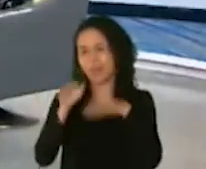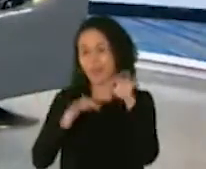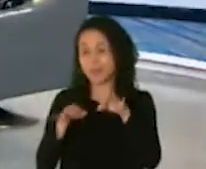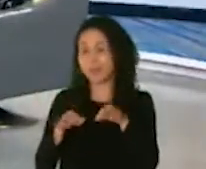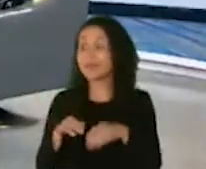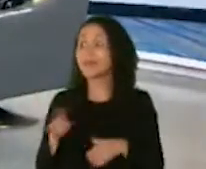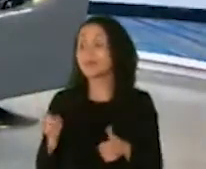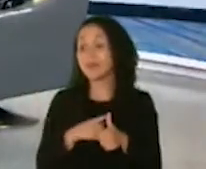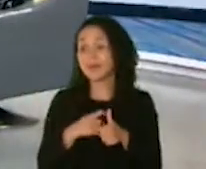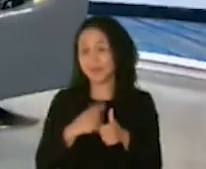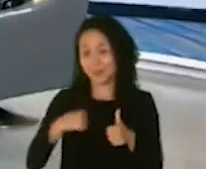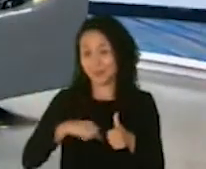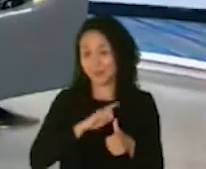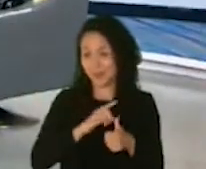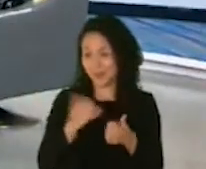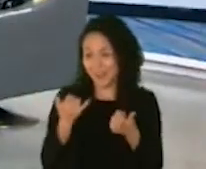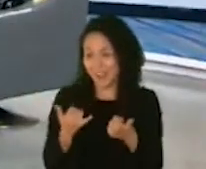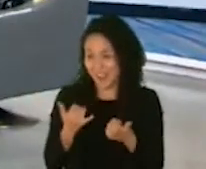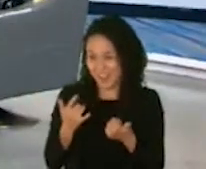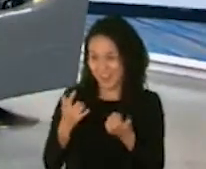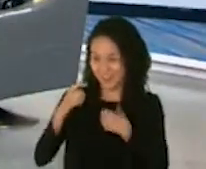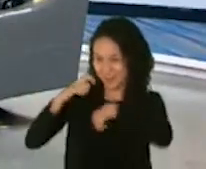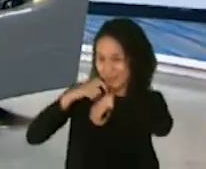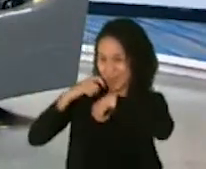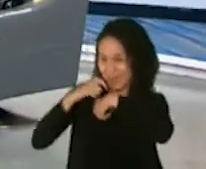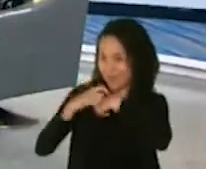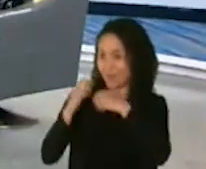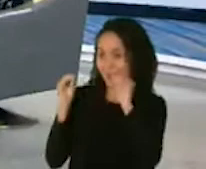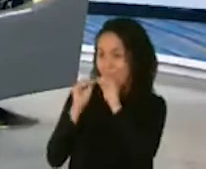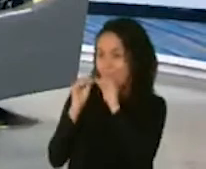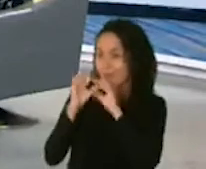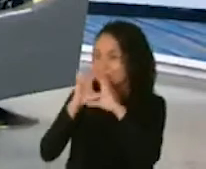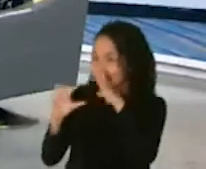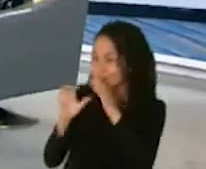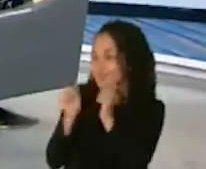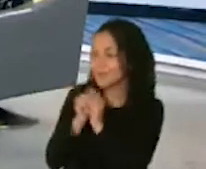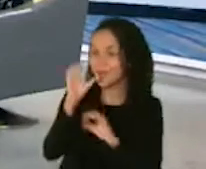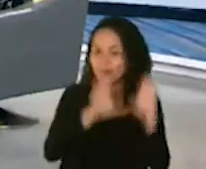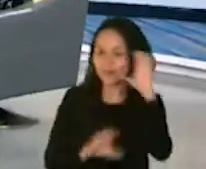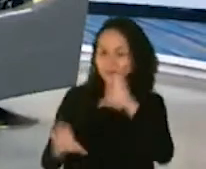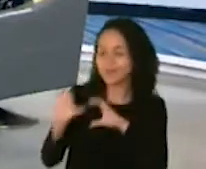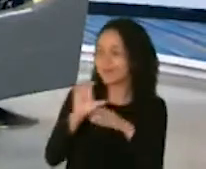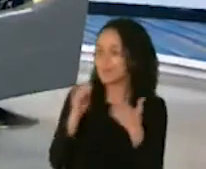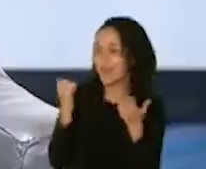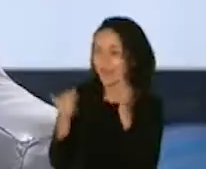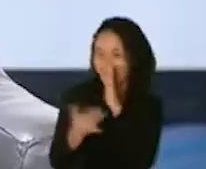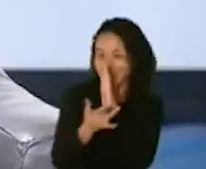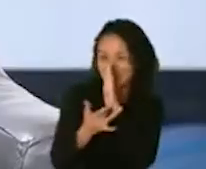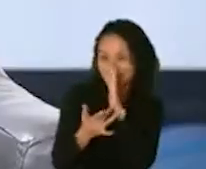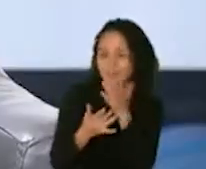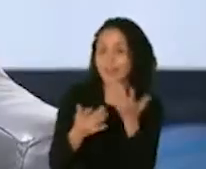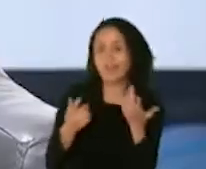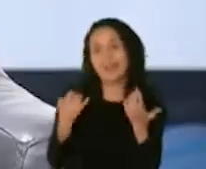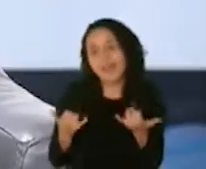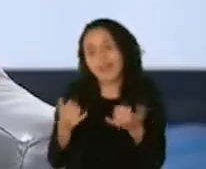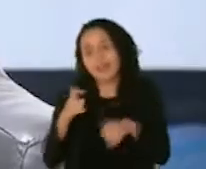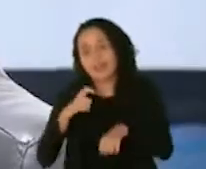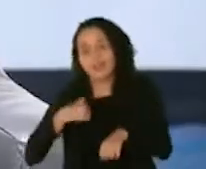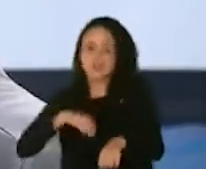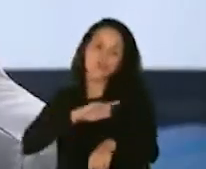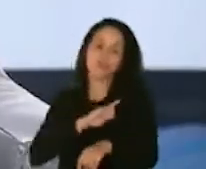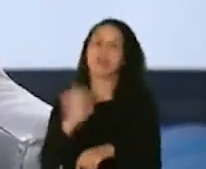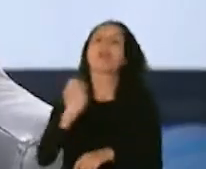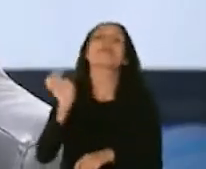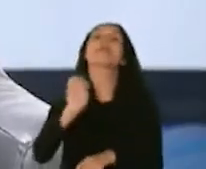estamos en el siglo XXI, tenemos más comunicación entre los científicos y estamos en una emergencia de salud pública,